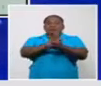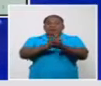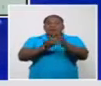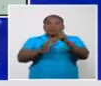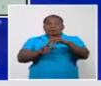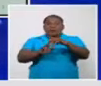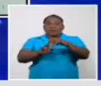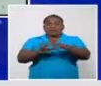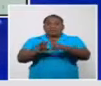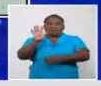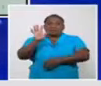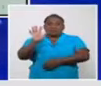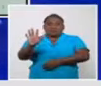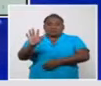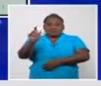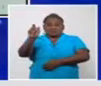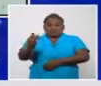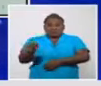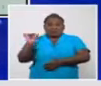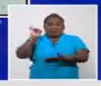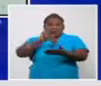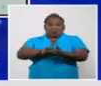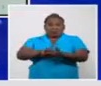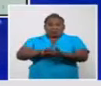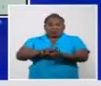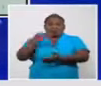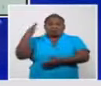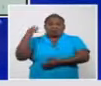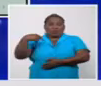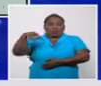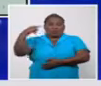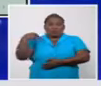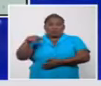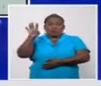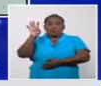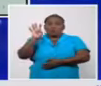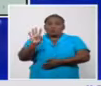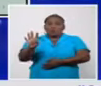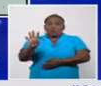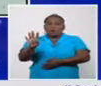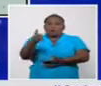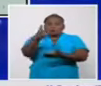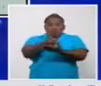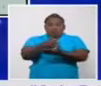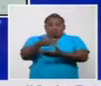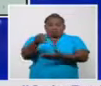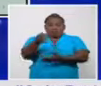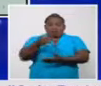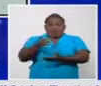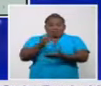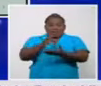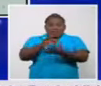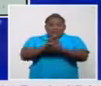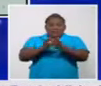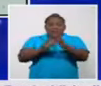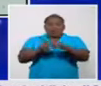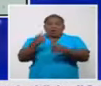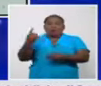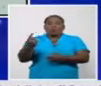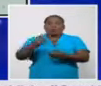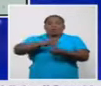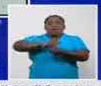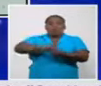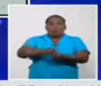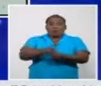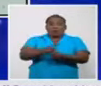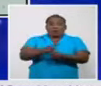cinco pacientes importados ayer, cuatro del municipio Matanzas, uno del municipio Limonar. De